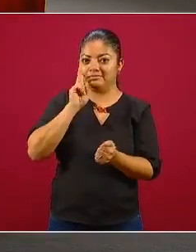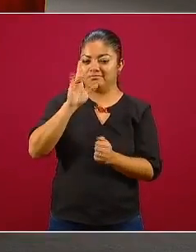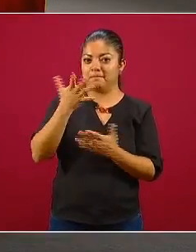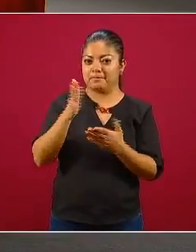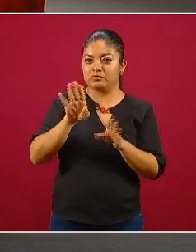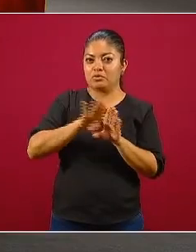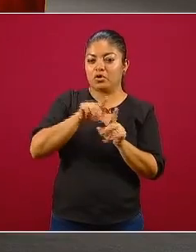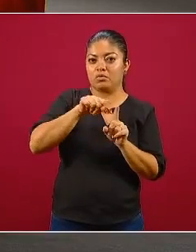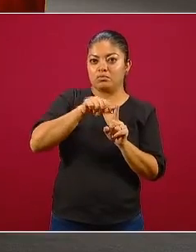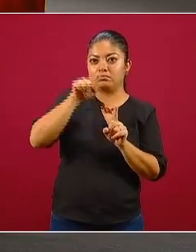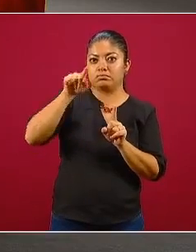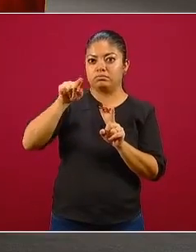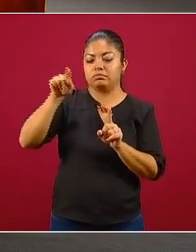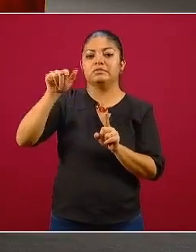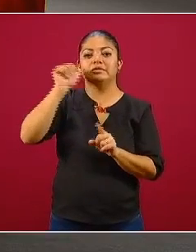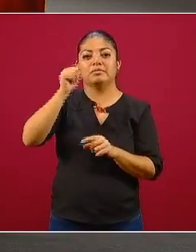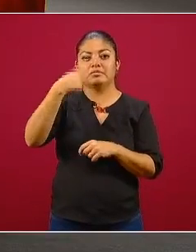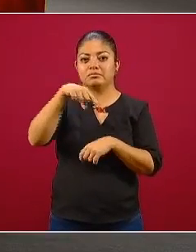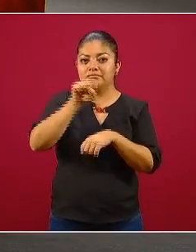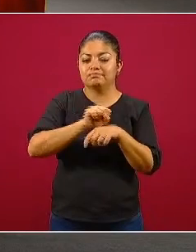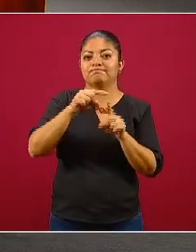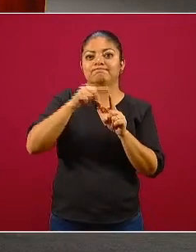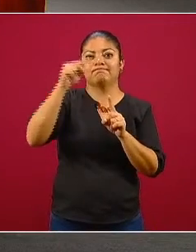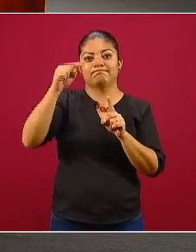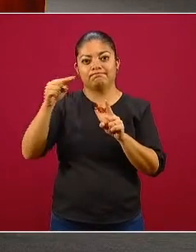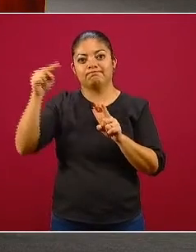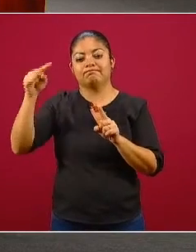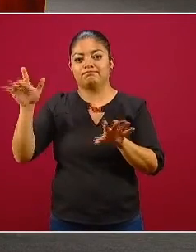fluctuado semana a semana. La siguiente.